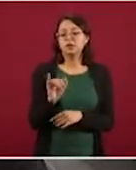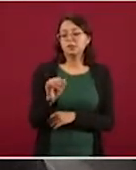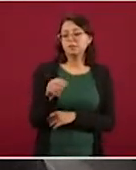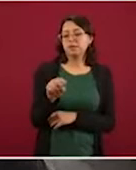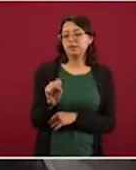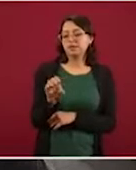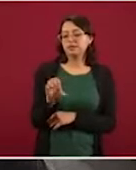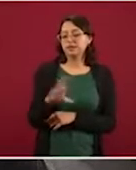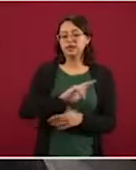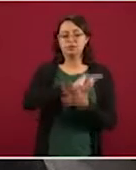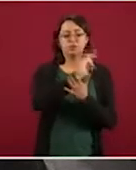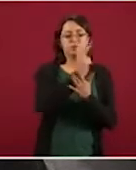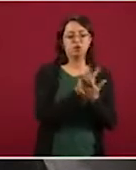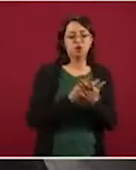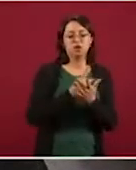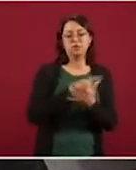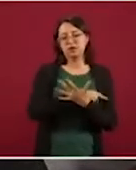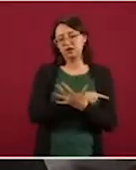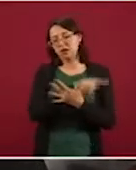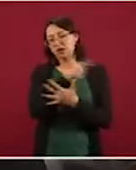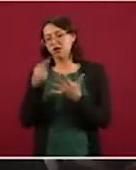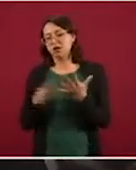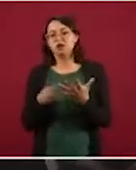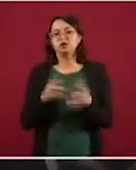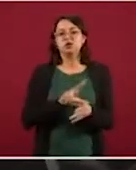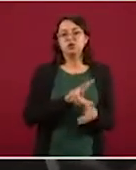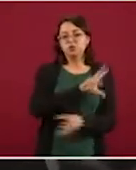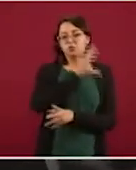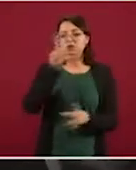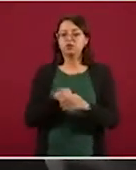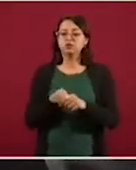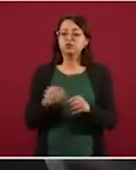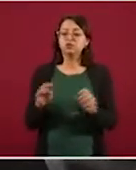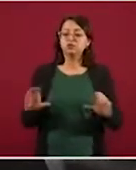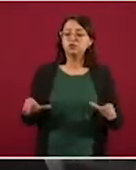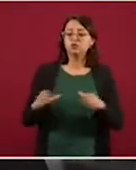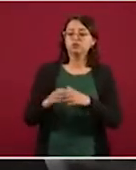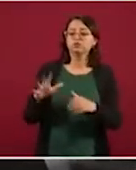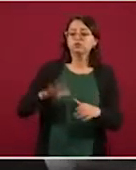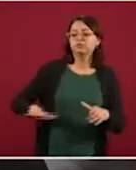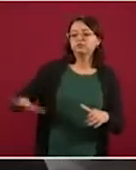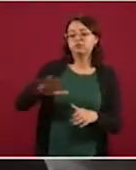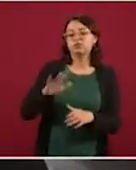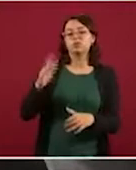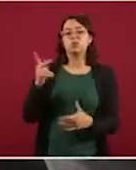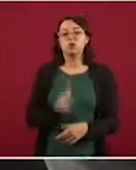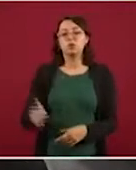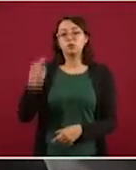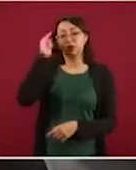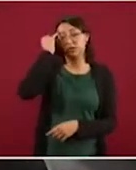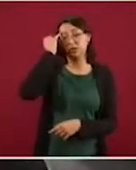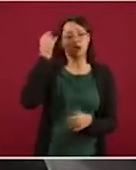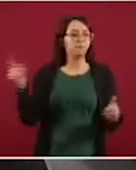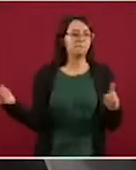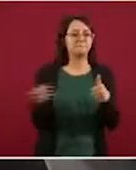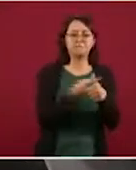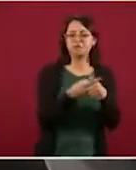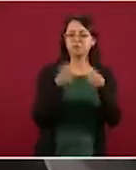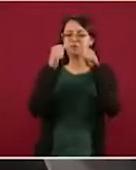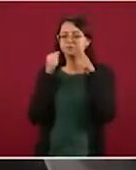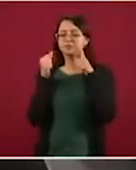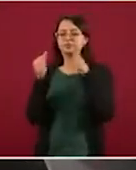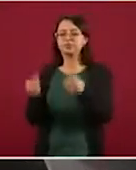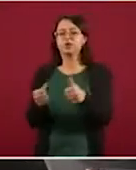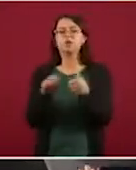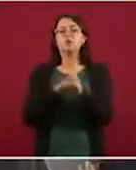bienestar, en toda la política de bienestar, los pueblos indígenas tienen la altísima prioridad. Por lo tanto, todos los